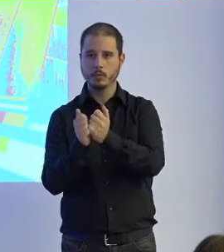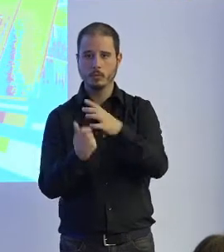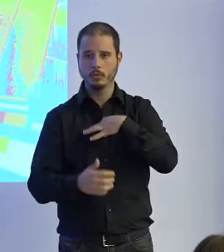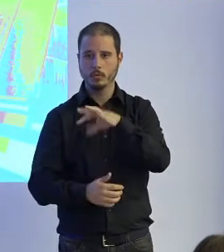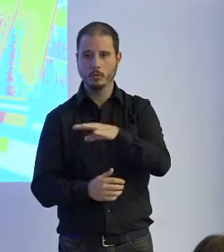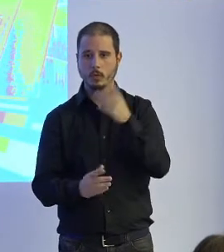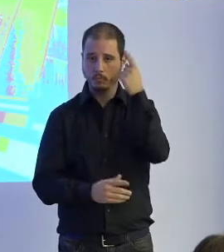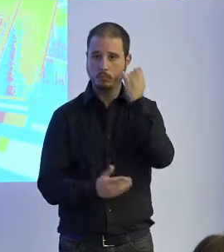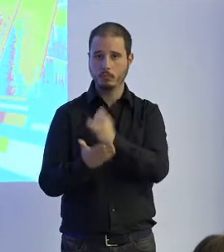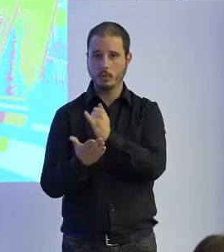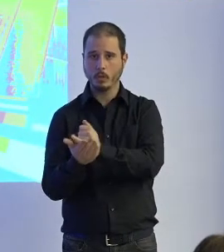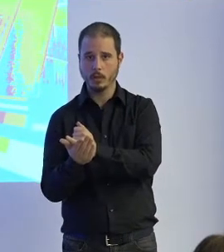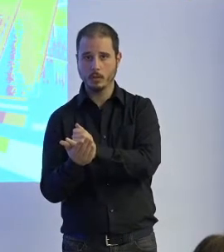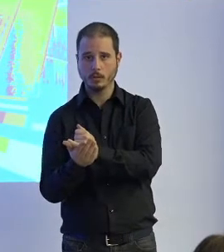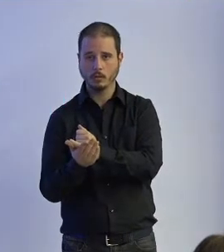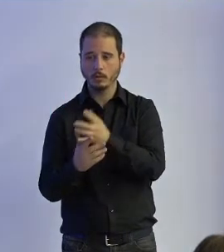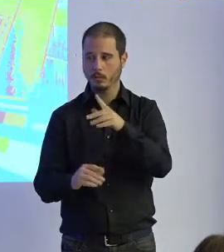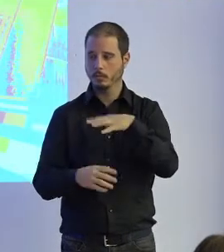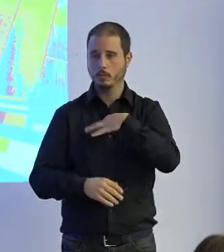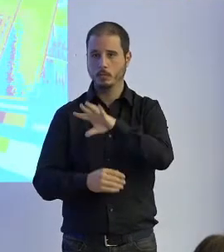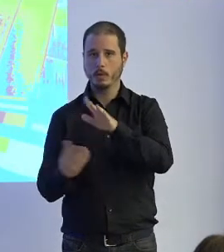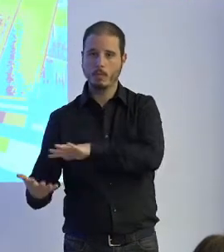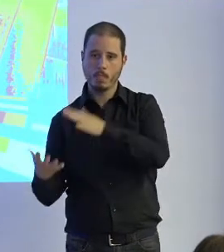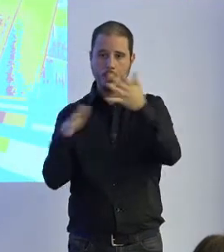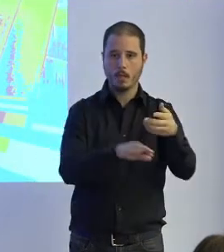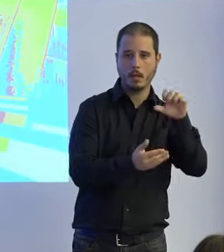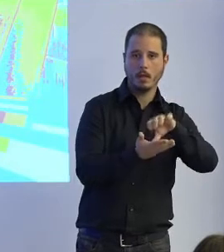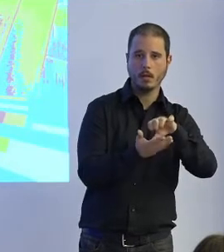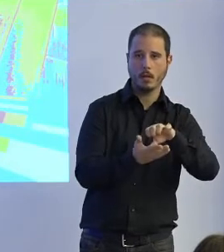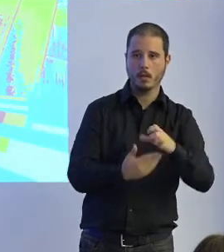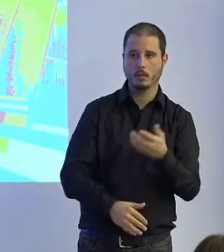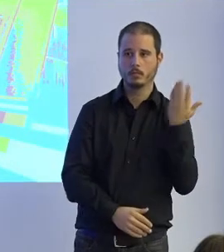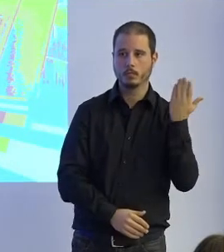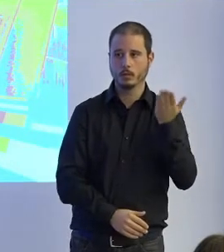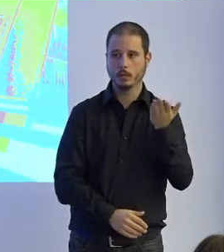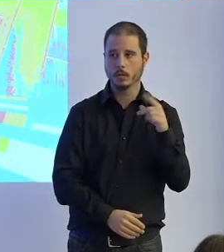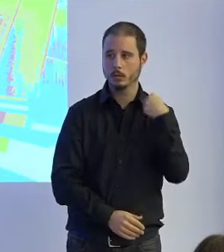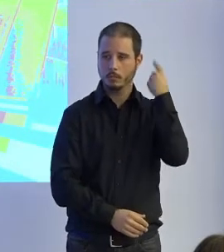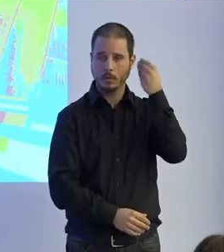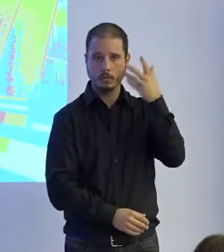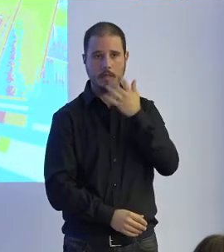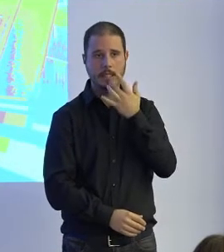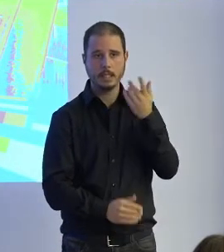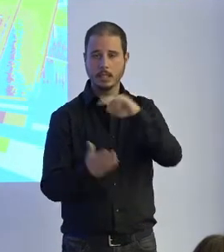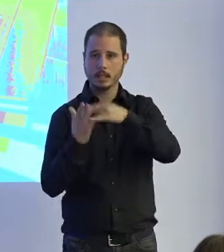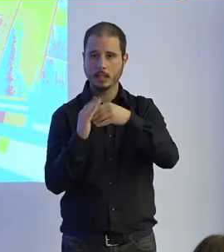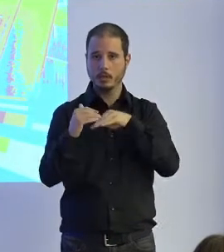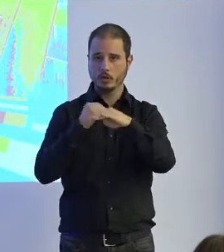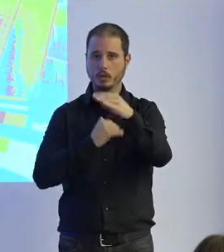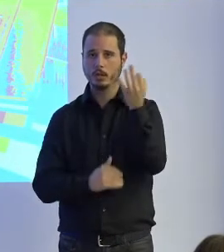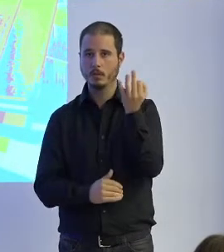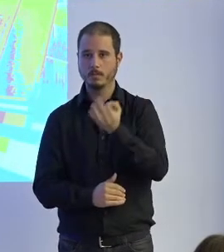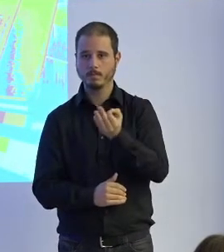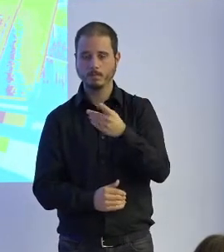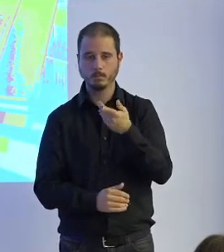sociedad es fundamental que pueda haber algo que se pueda soportar y nosotros creemos que para que este sistema sea sostenible en el tiempo no puede ser